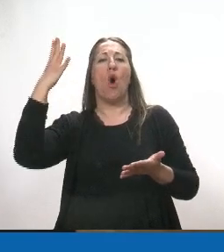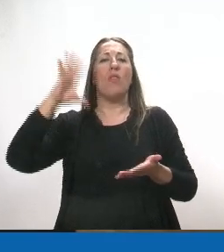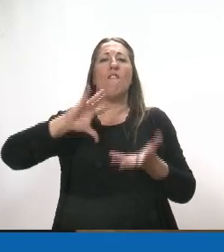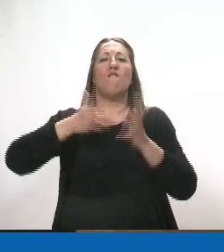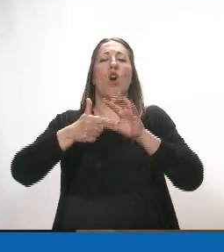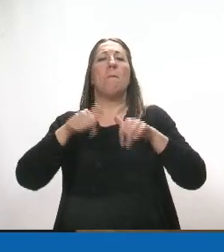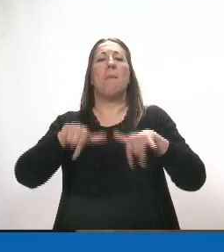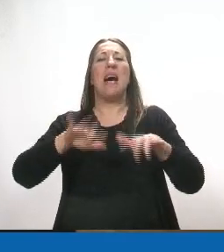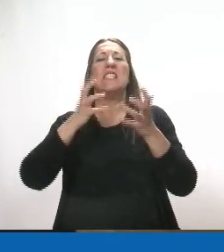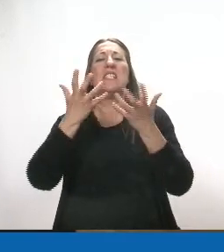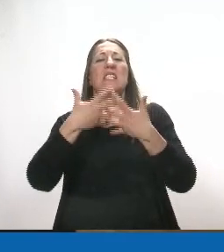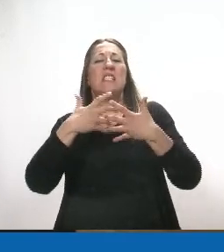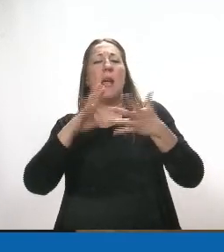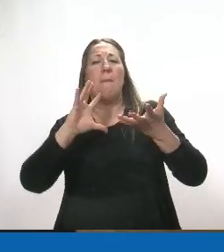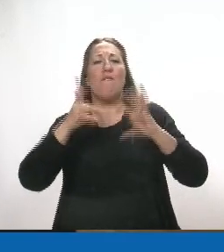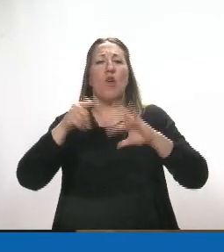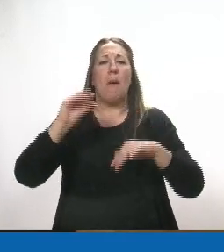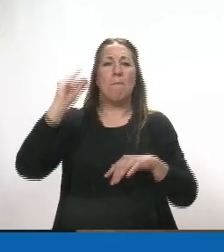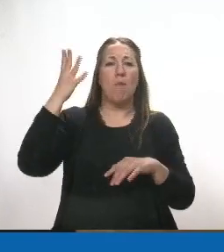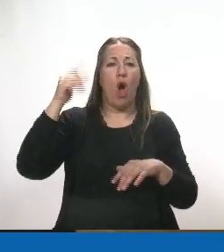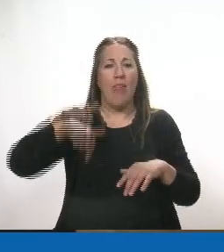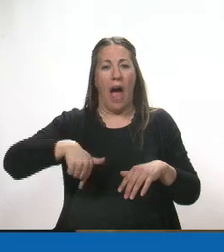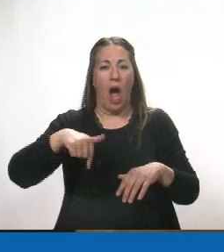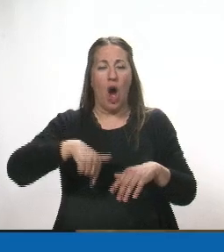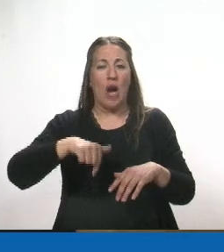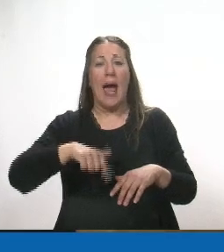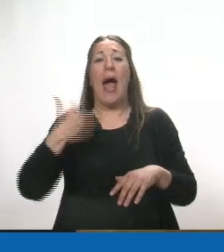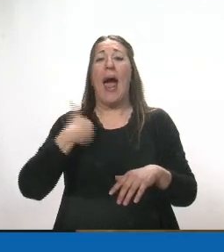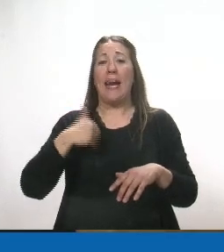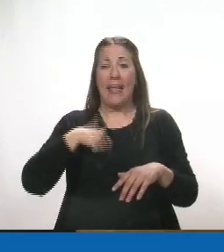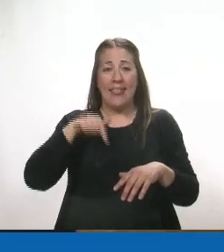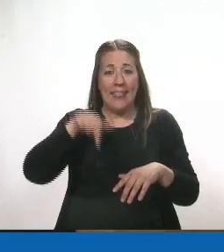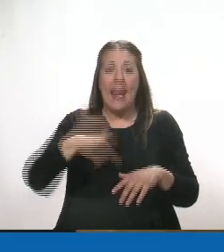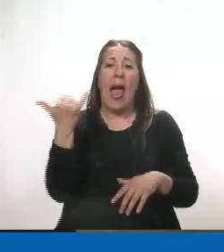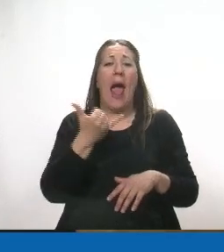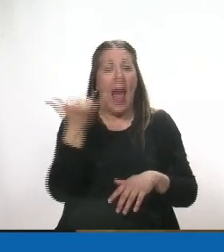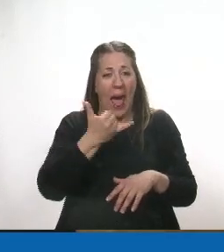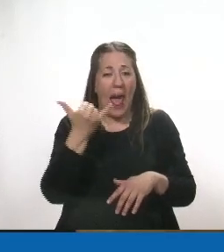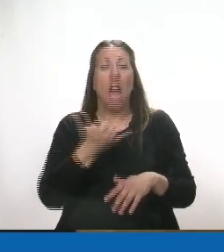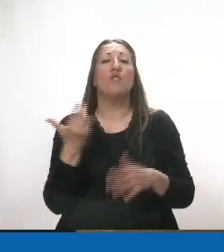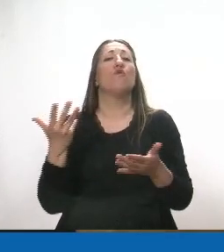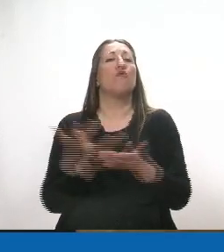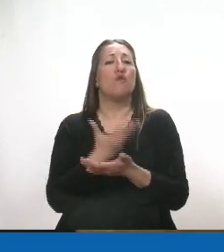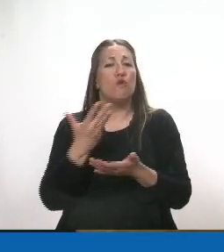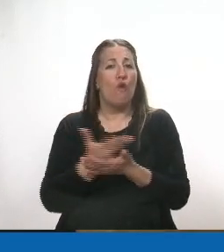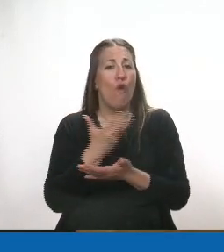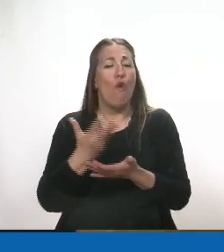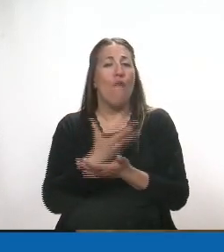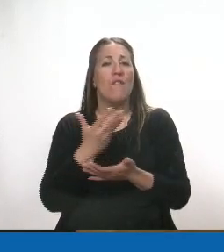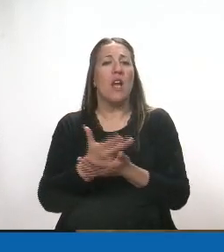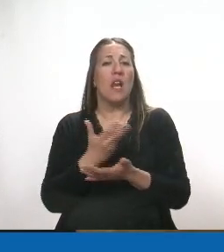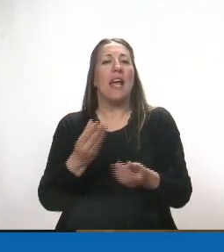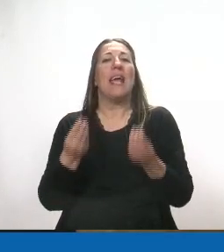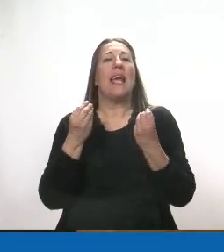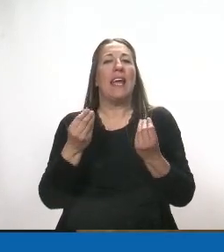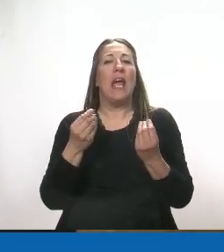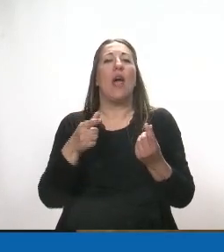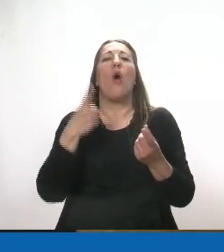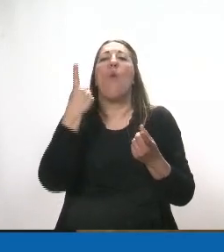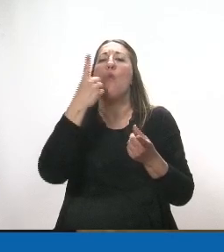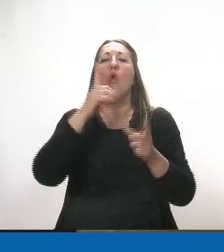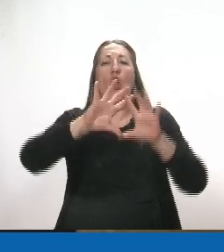republicanos. Y en Argentina la tenemos y lo padecemos, lo que es la verdadera concentración del poder.